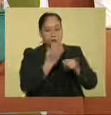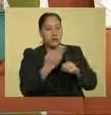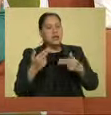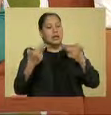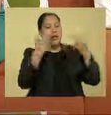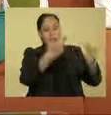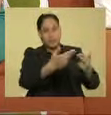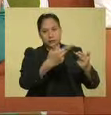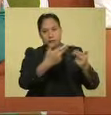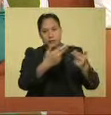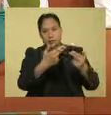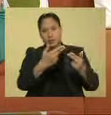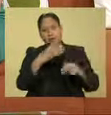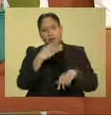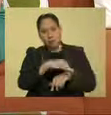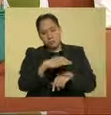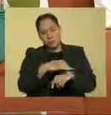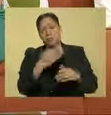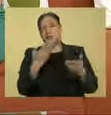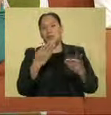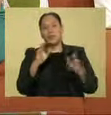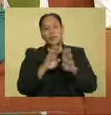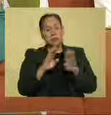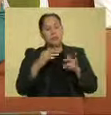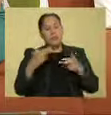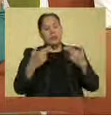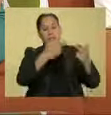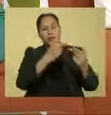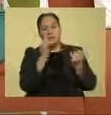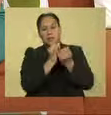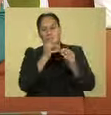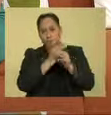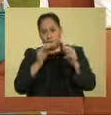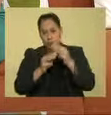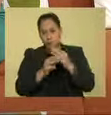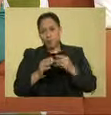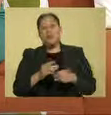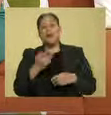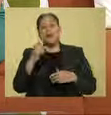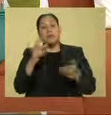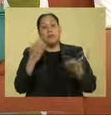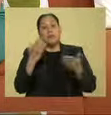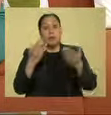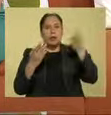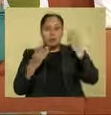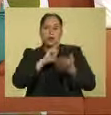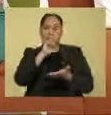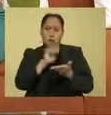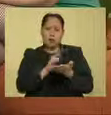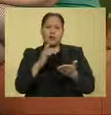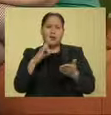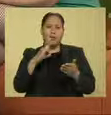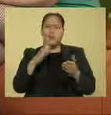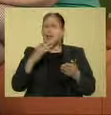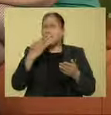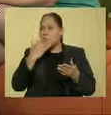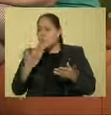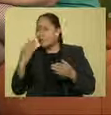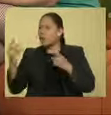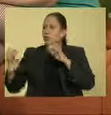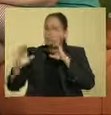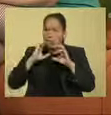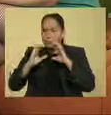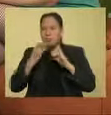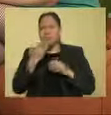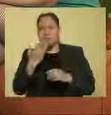herencia no solamente simbólica, sino de una herencia también material. Cosa que establecía una enorme competitividad entre los